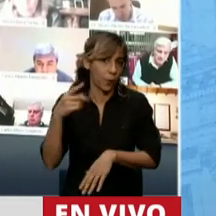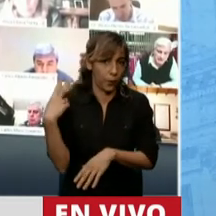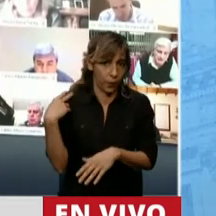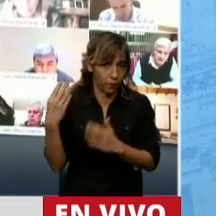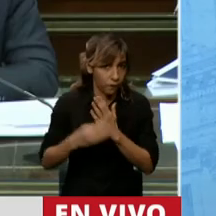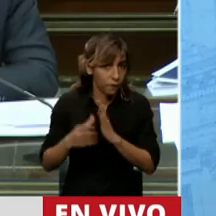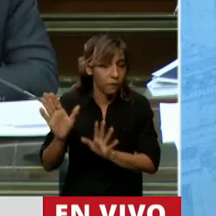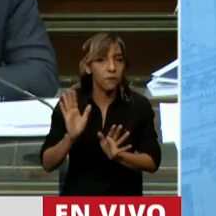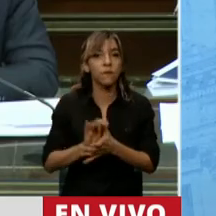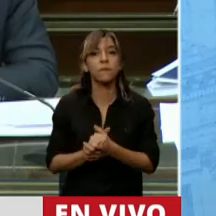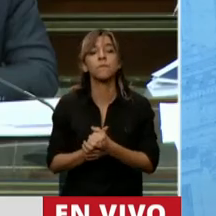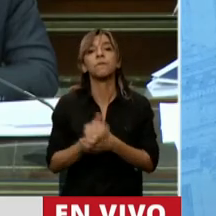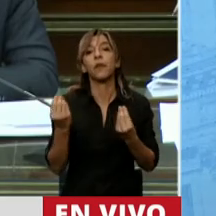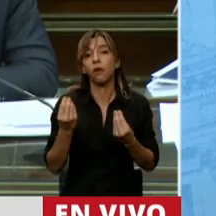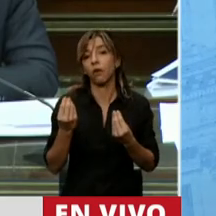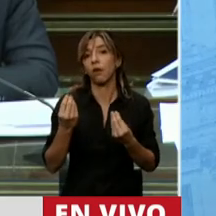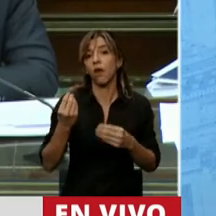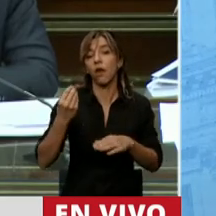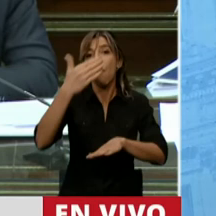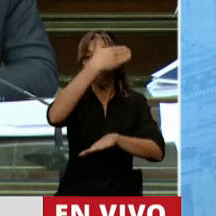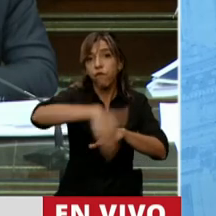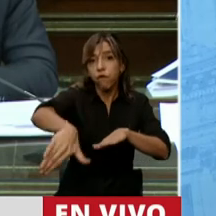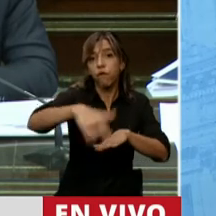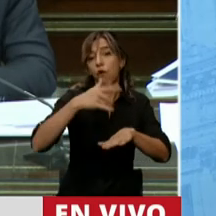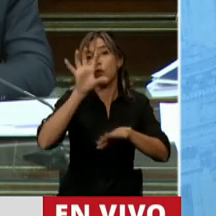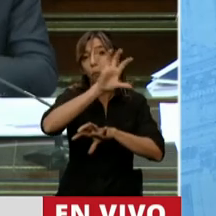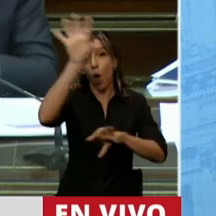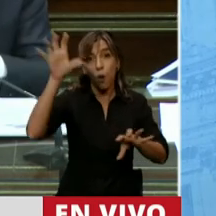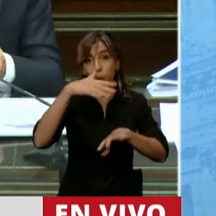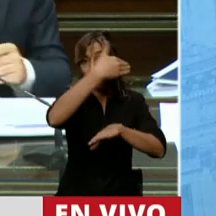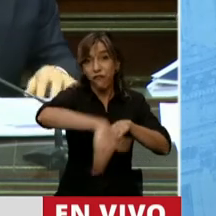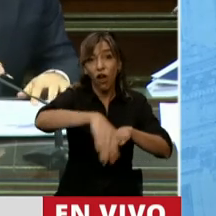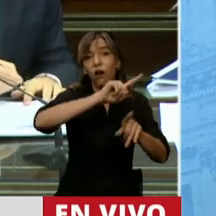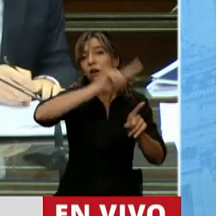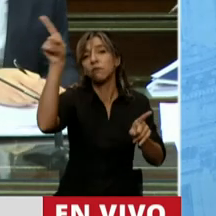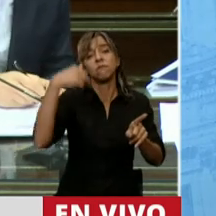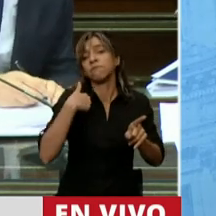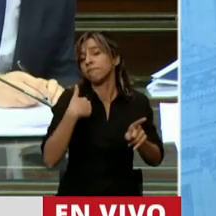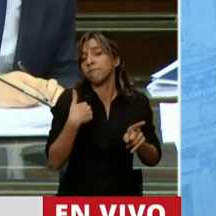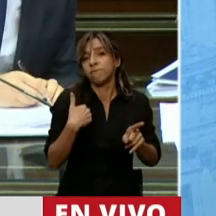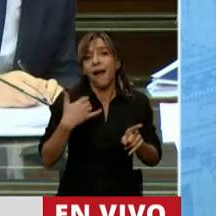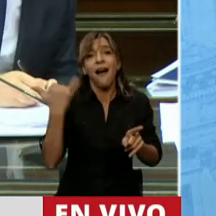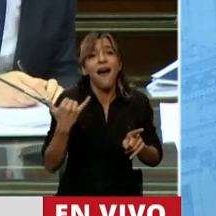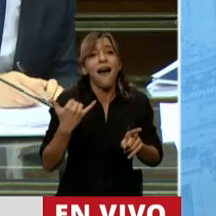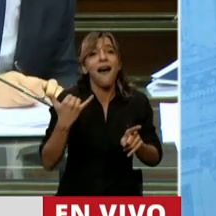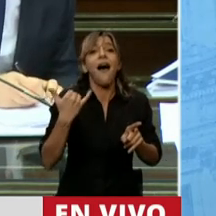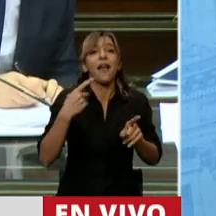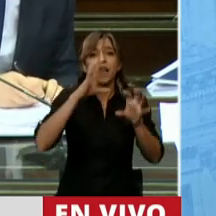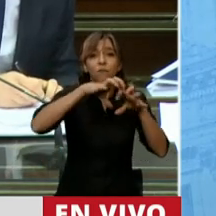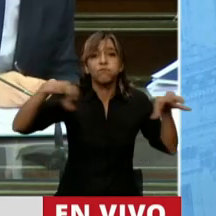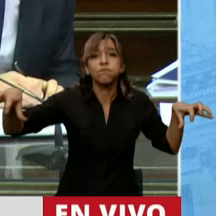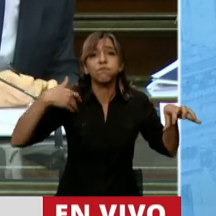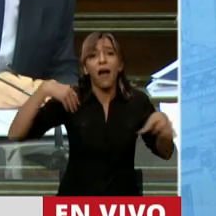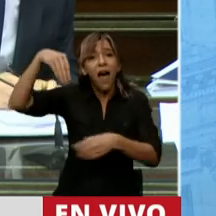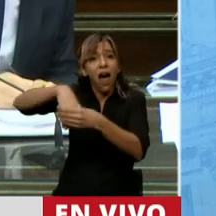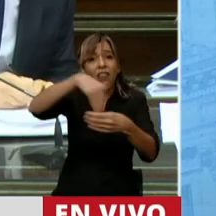frontera, aduanas y que en la hermería están incautando bastante mercadería, están llenos los galpones. Esa mercadería, por favor, se